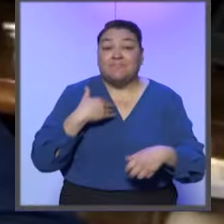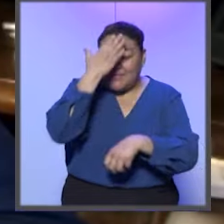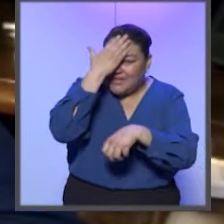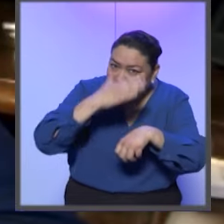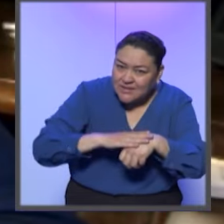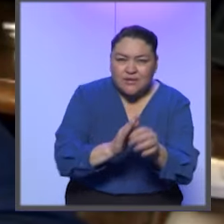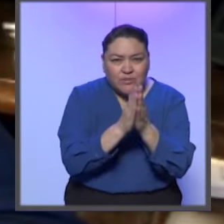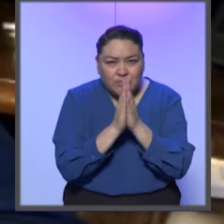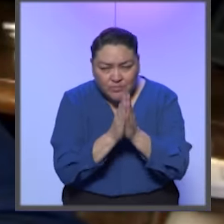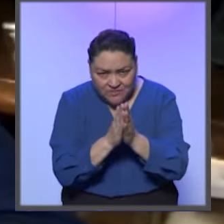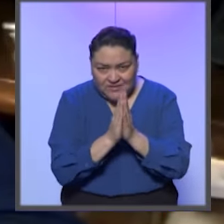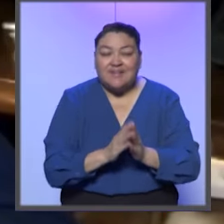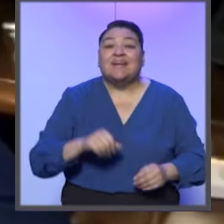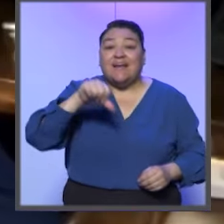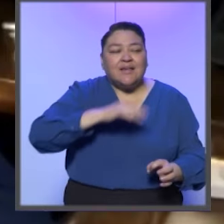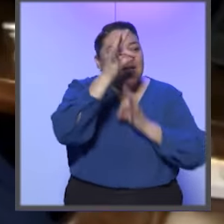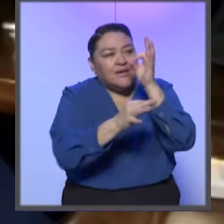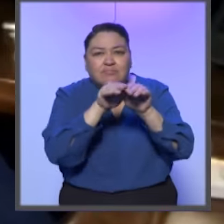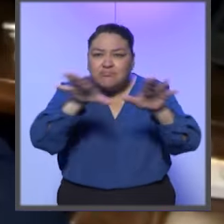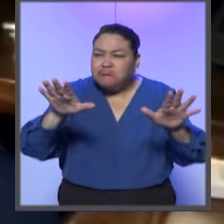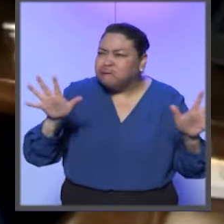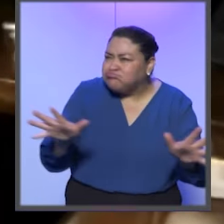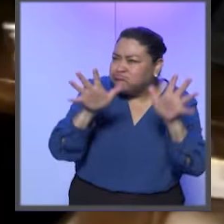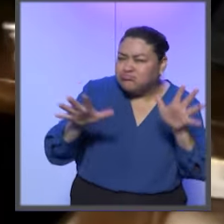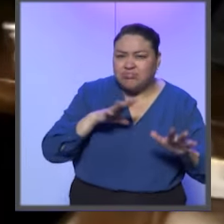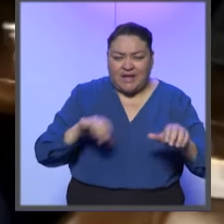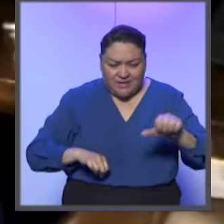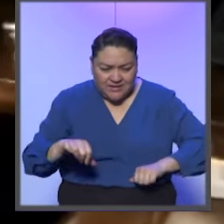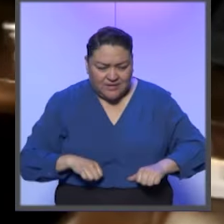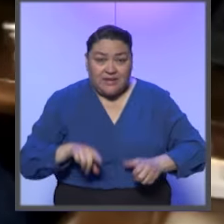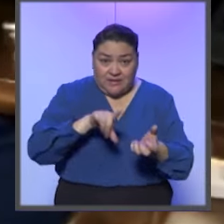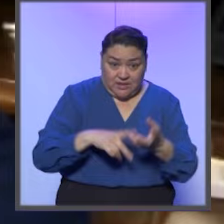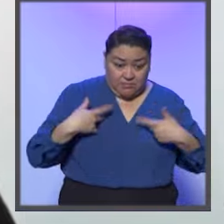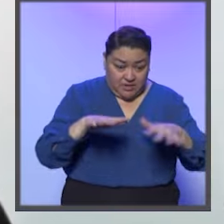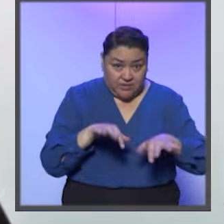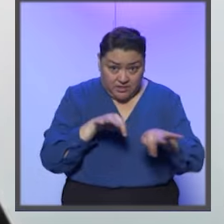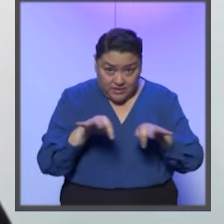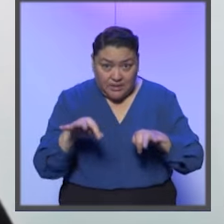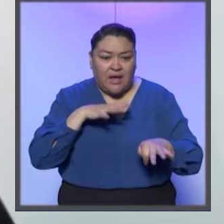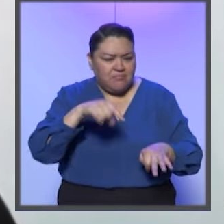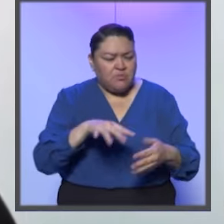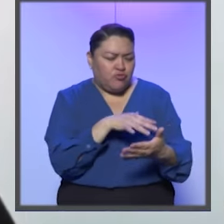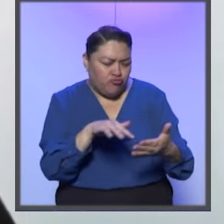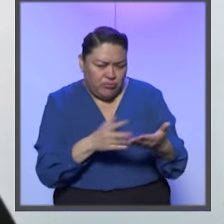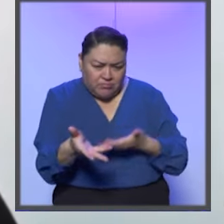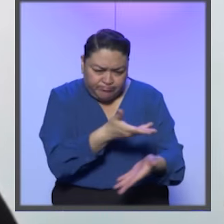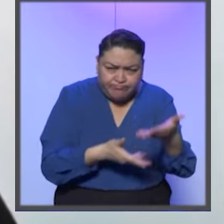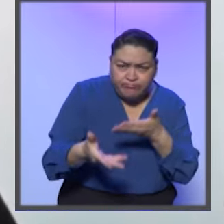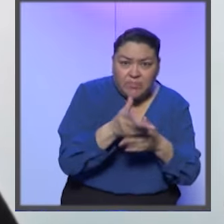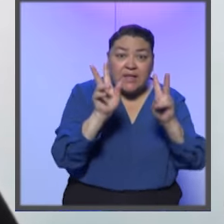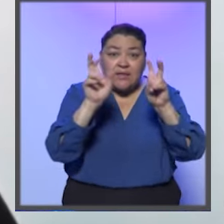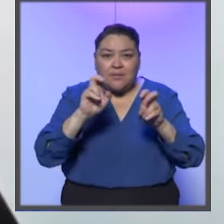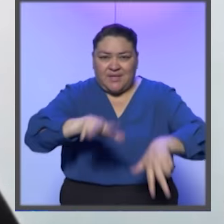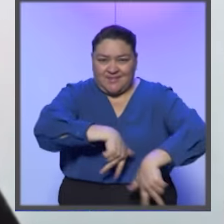Te recordamos que entre las actividades que promueve la Sala Superior del Tribunal Electoral para su personal está el Círculo de Lectura, que